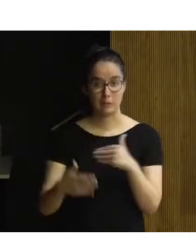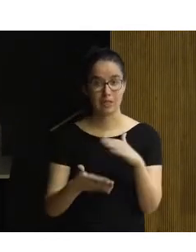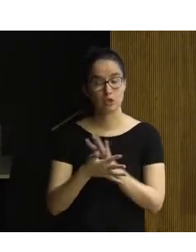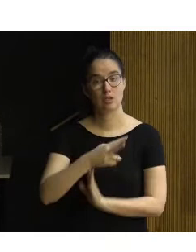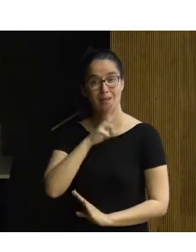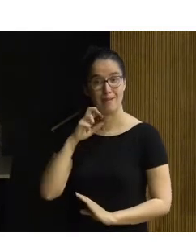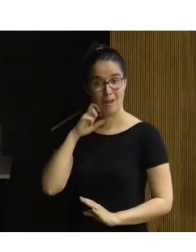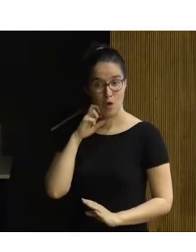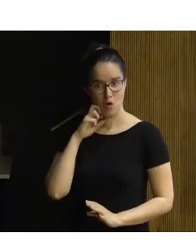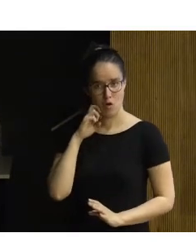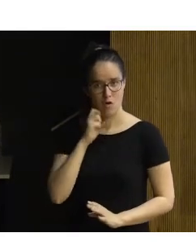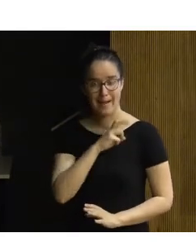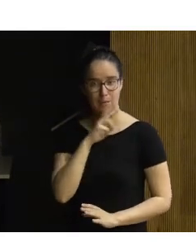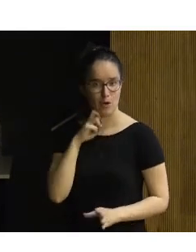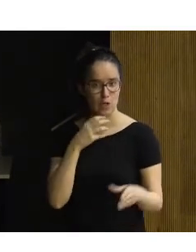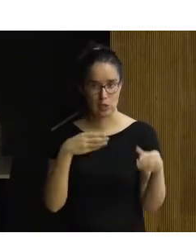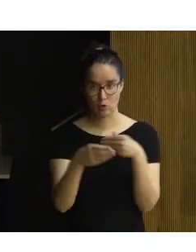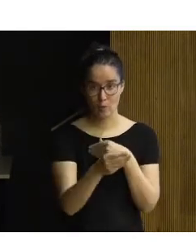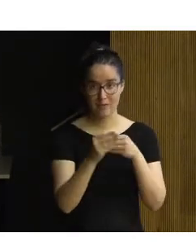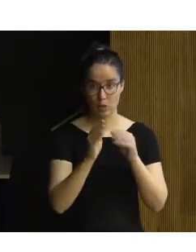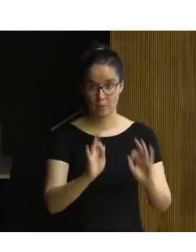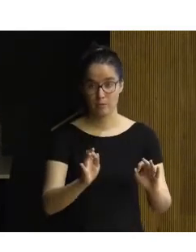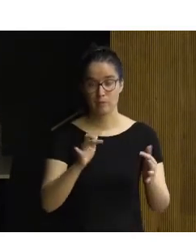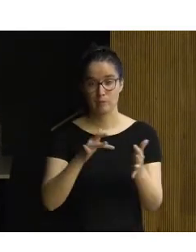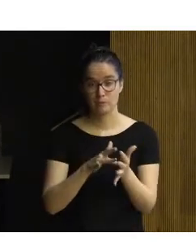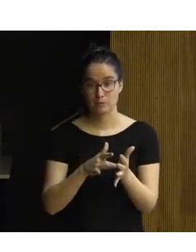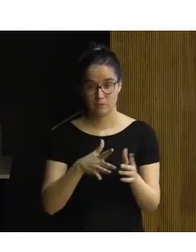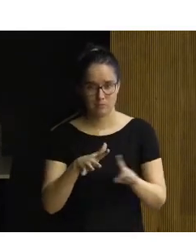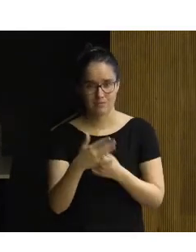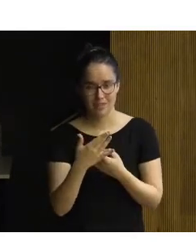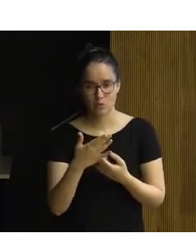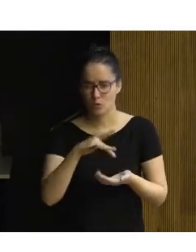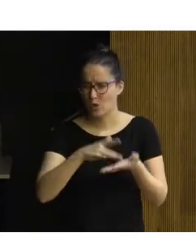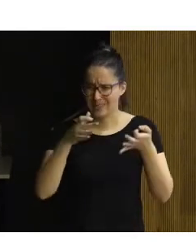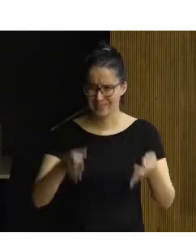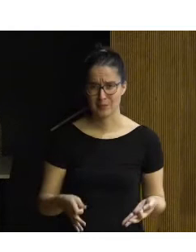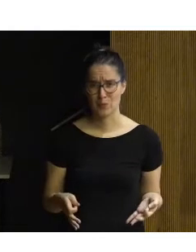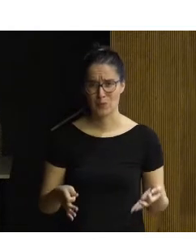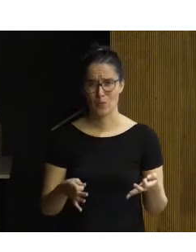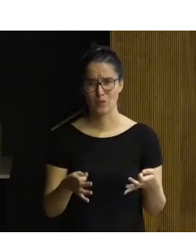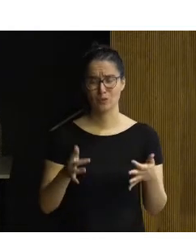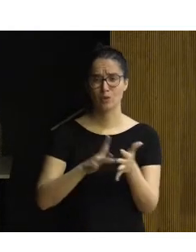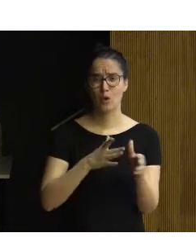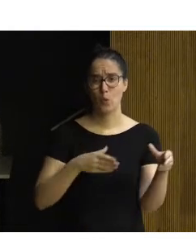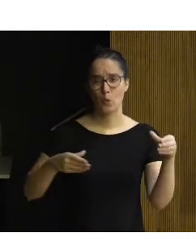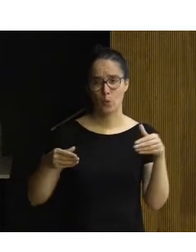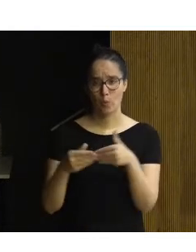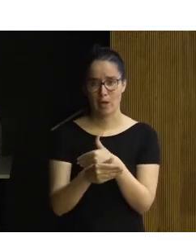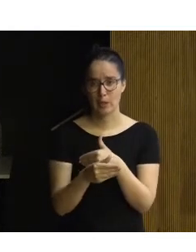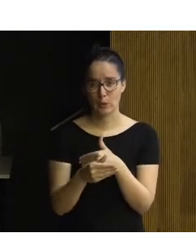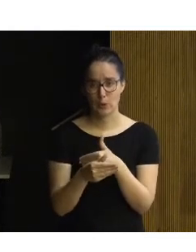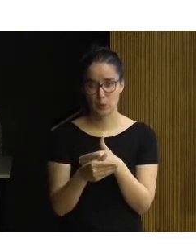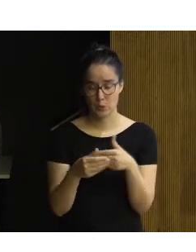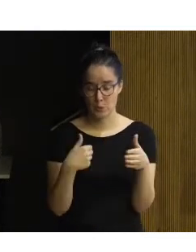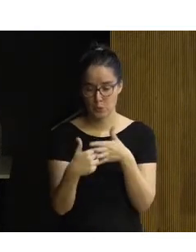realmente, yo creo, de estos documentos. Cuando nos llega, y en este caso habrá ocurrido seguramente, cuando llega un documento a